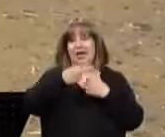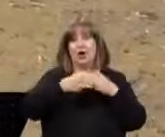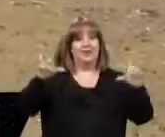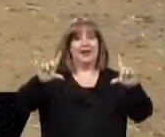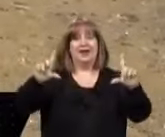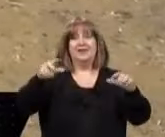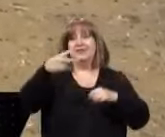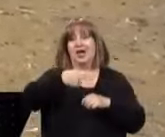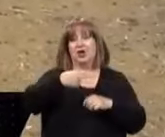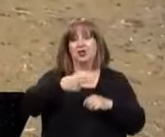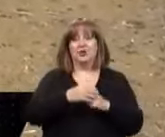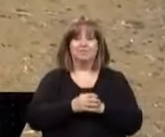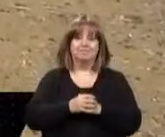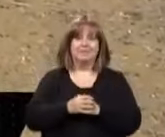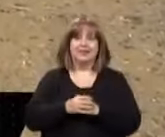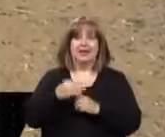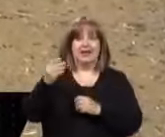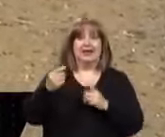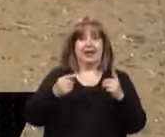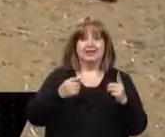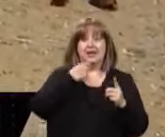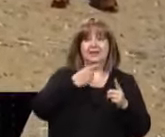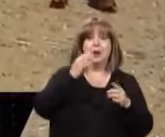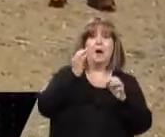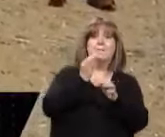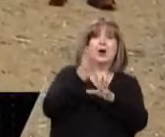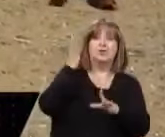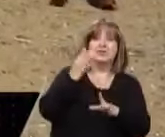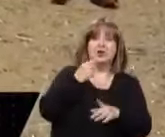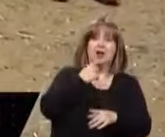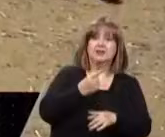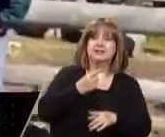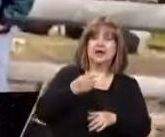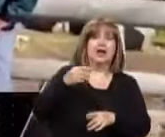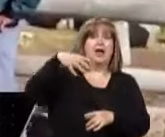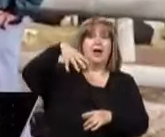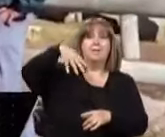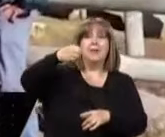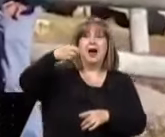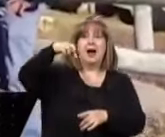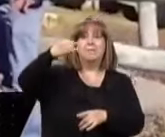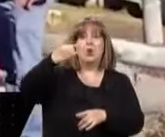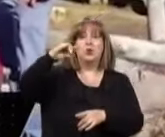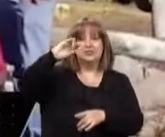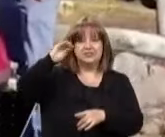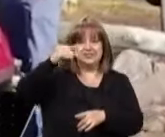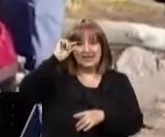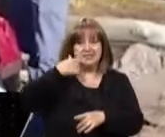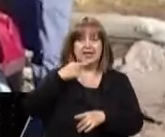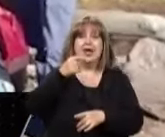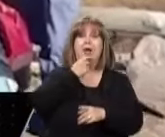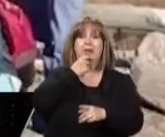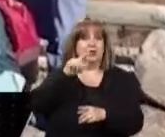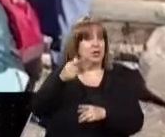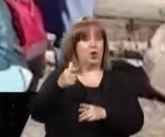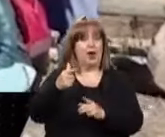un sector que le está contestando a otro diciendo, no fueron originarios los mapuches de Mendoza, y no solo eso, sino que además vinieron a